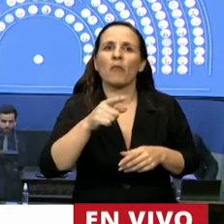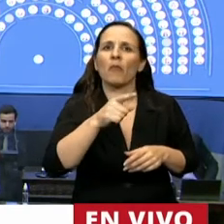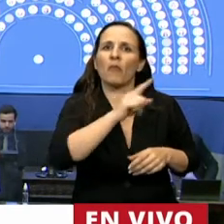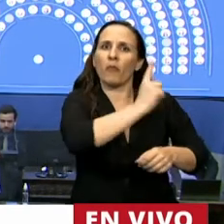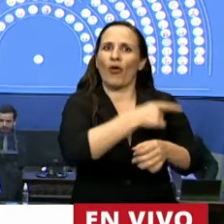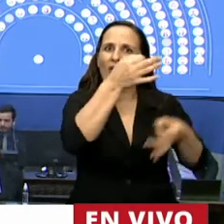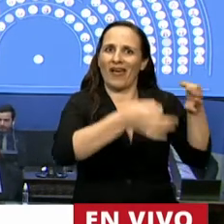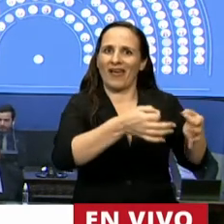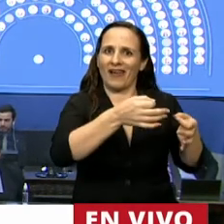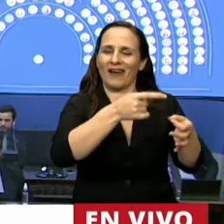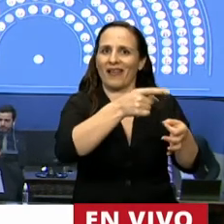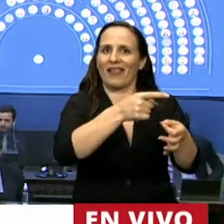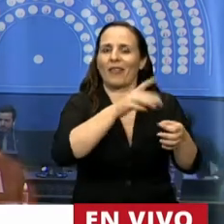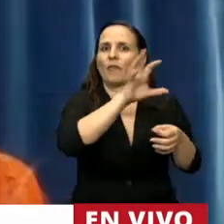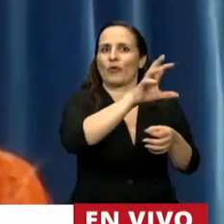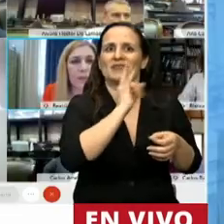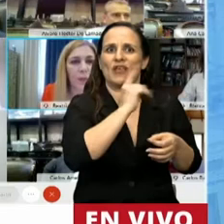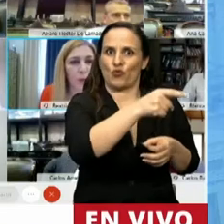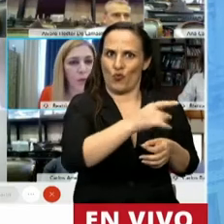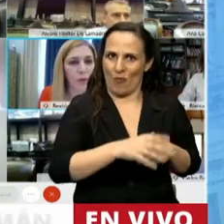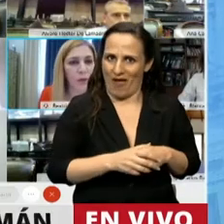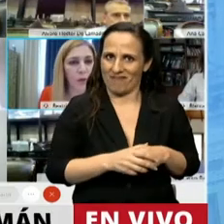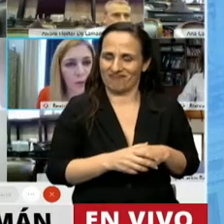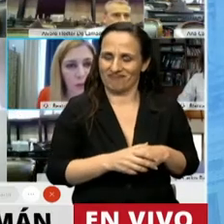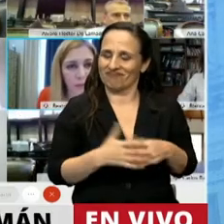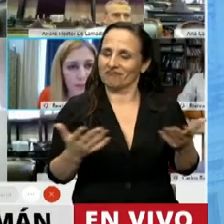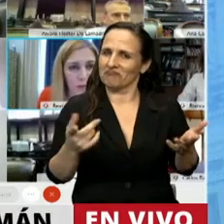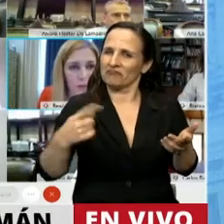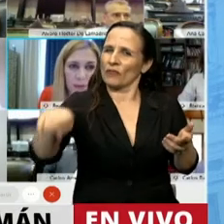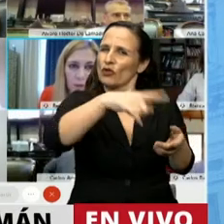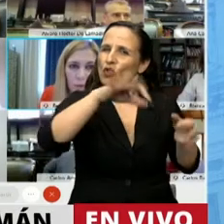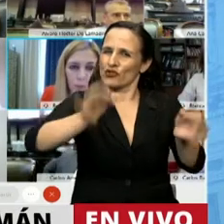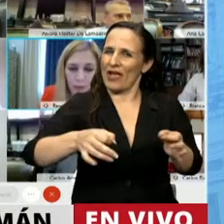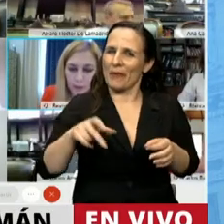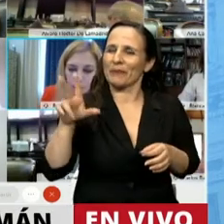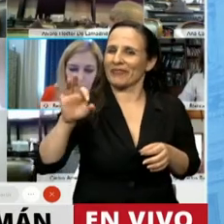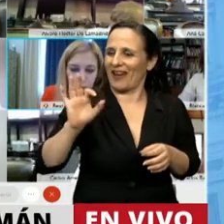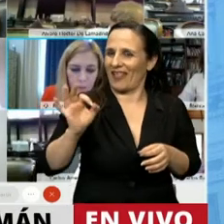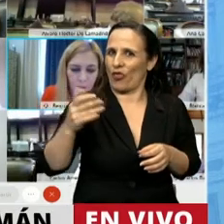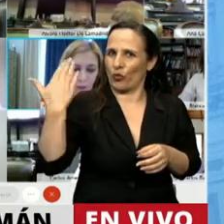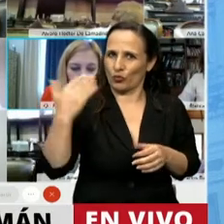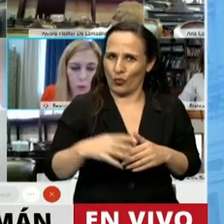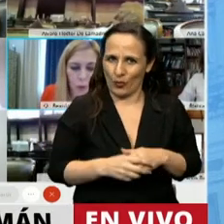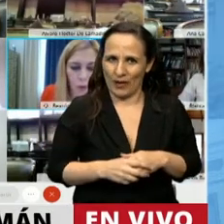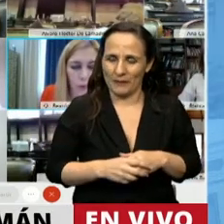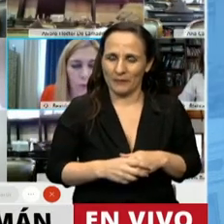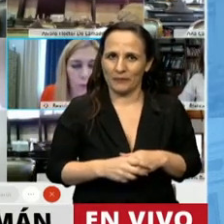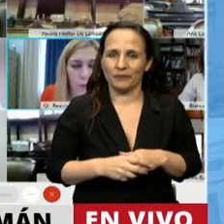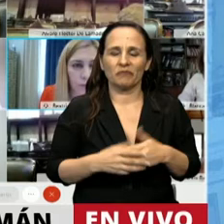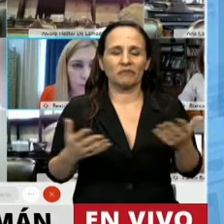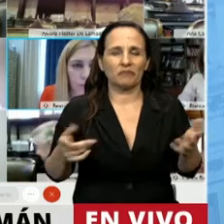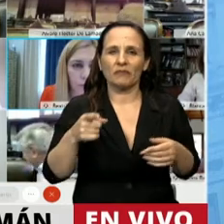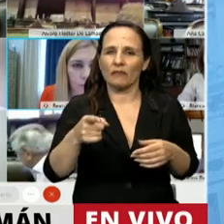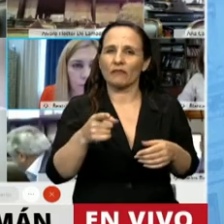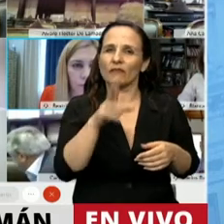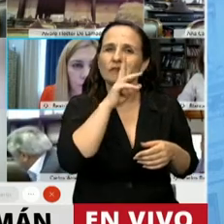en la provincia de Tucumán. Como es de público conocimiento, el pasado 30 de octubre ocurrió un